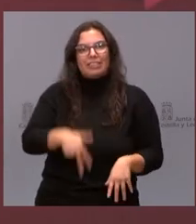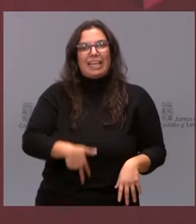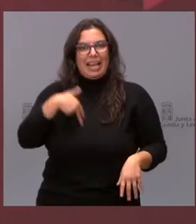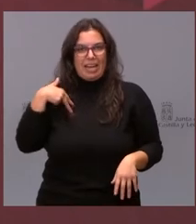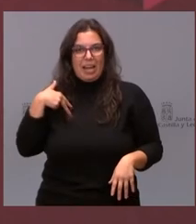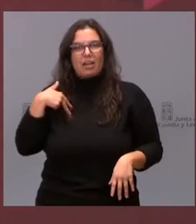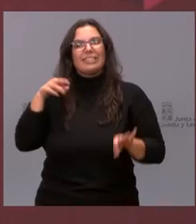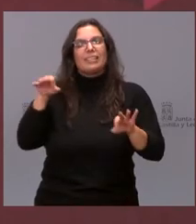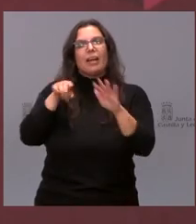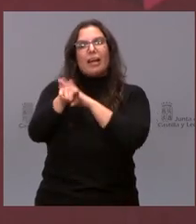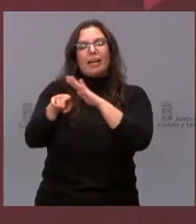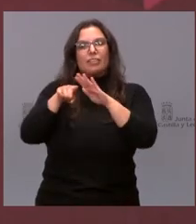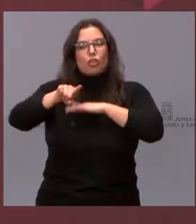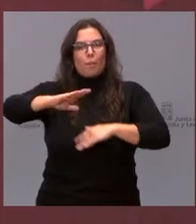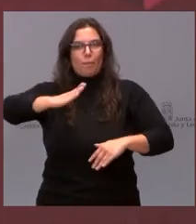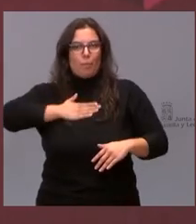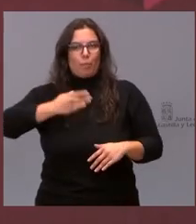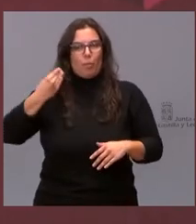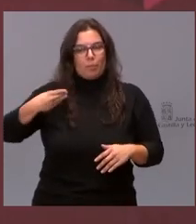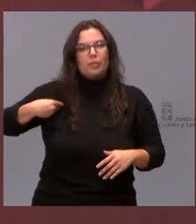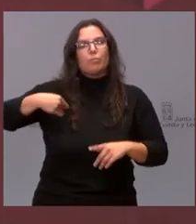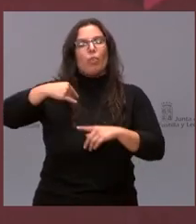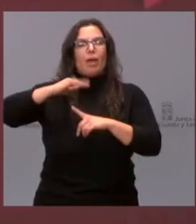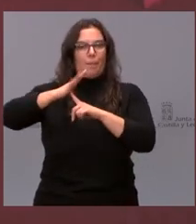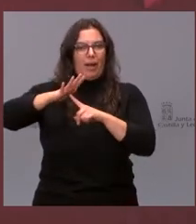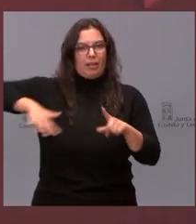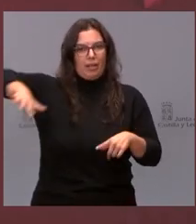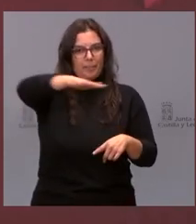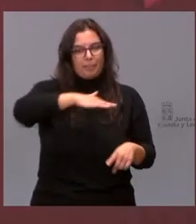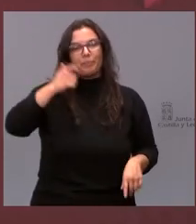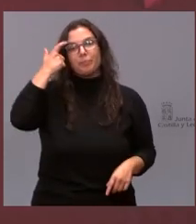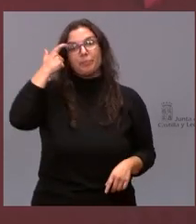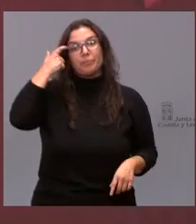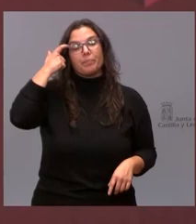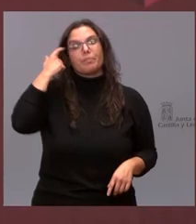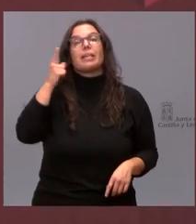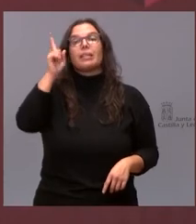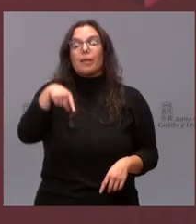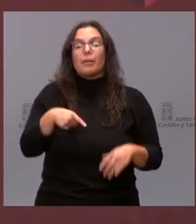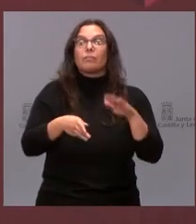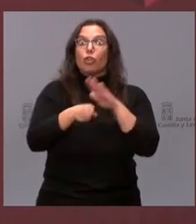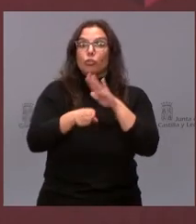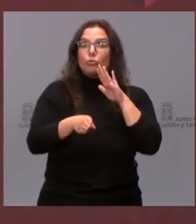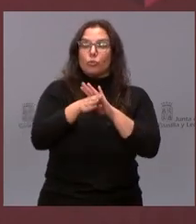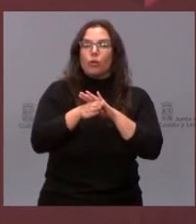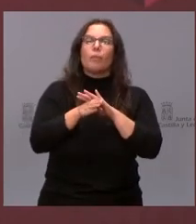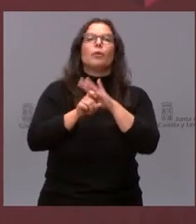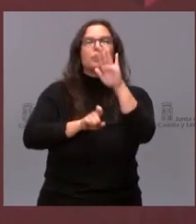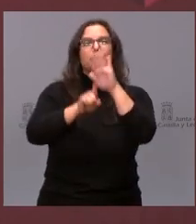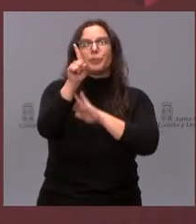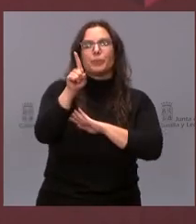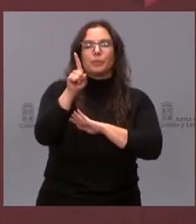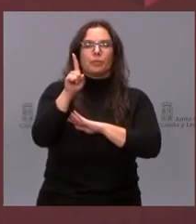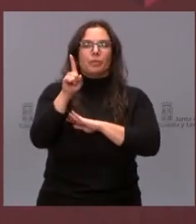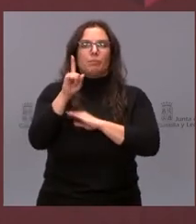y de gestión del propio PEMA. También vamos a continuar con el desarrollo del parque empresarial.